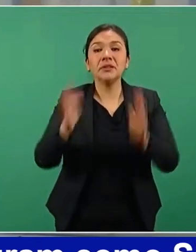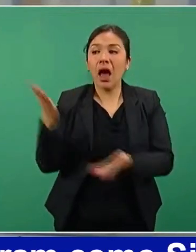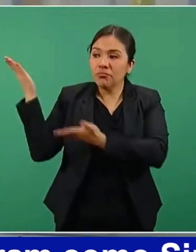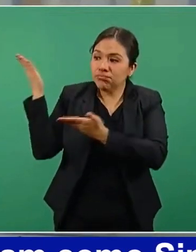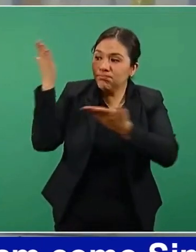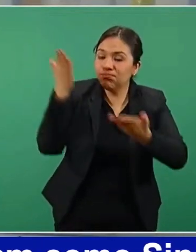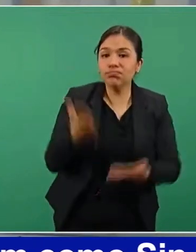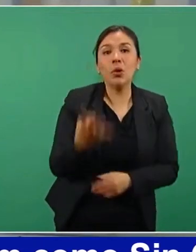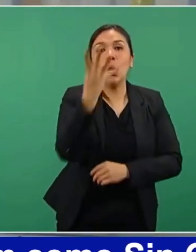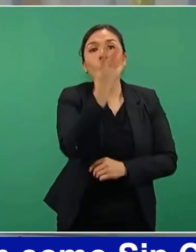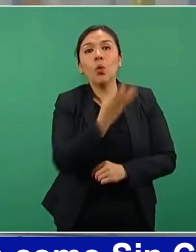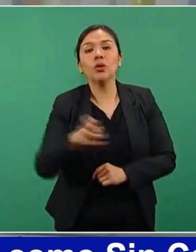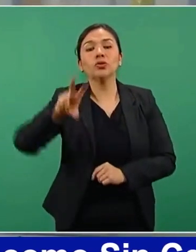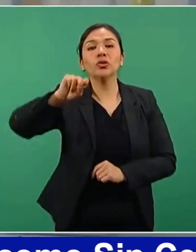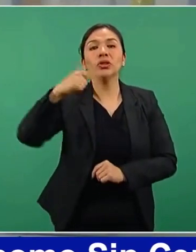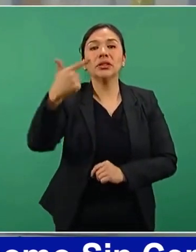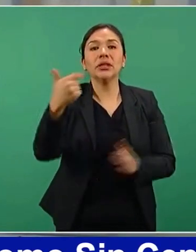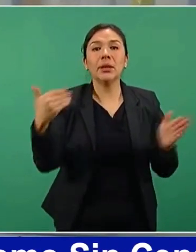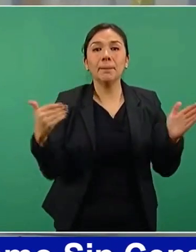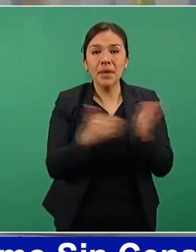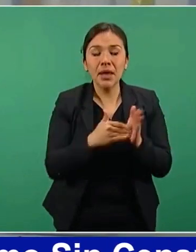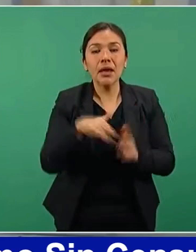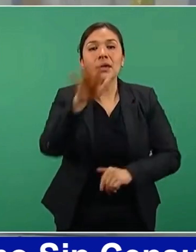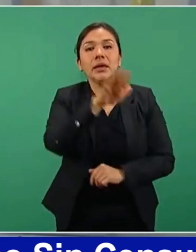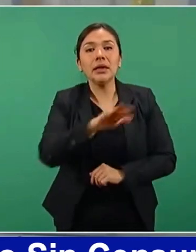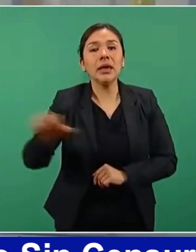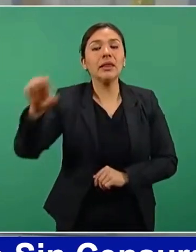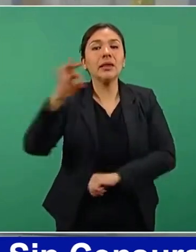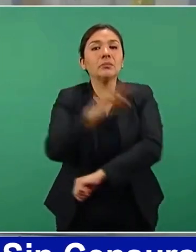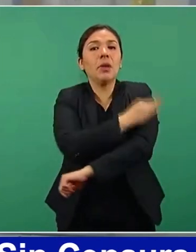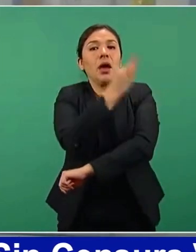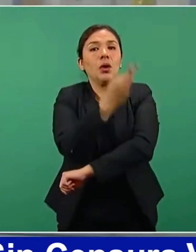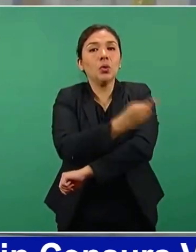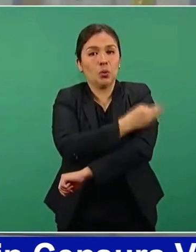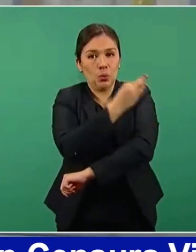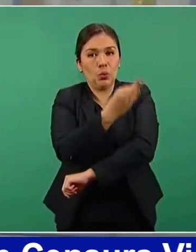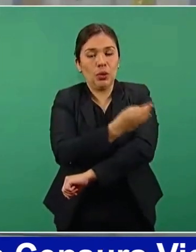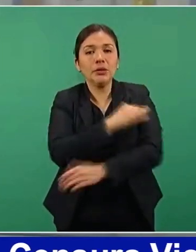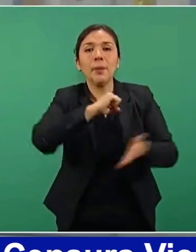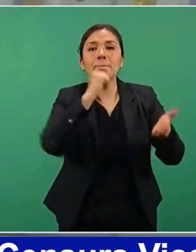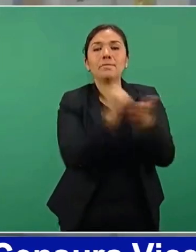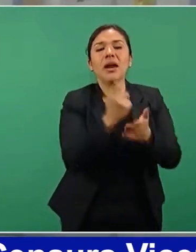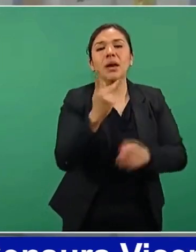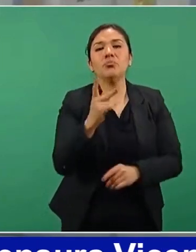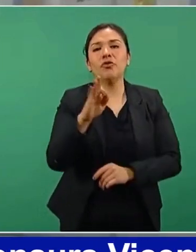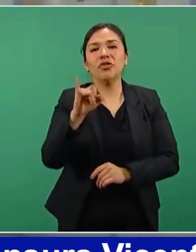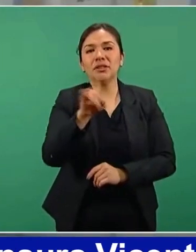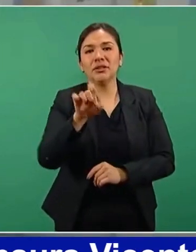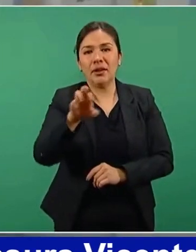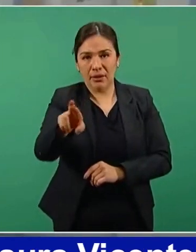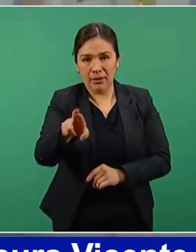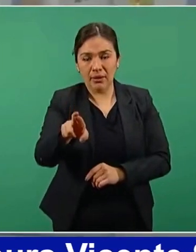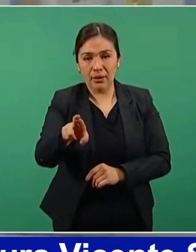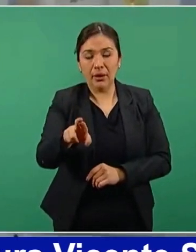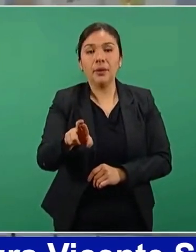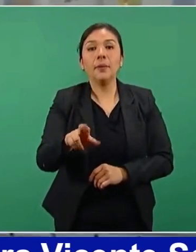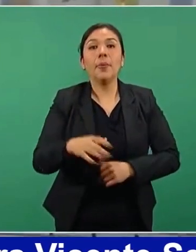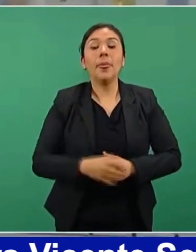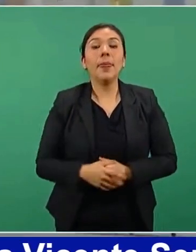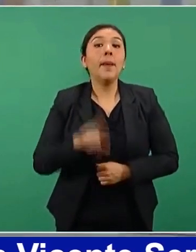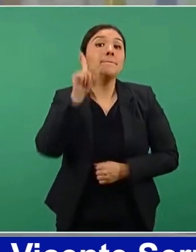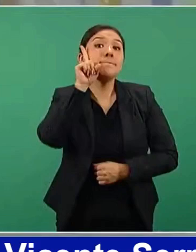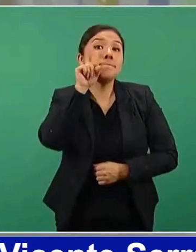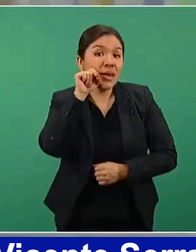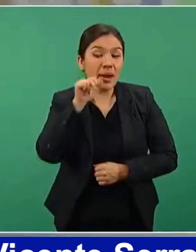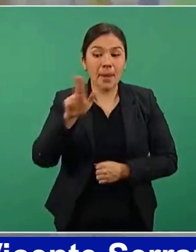487 mil 500 vacunas de Pfizer, el día de